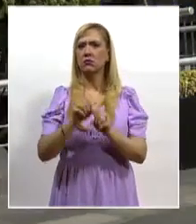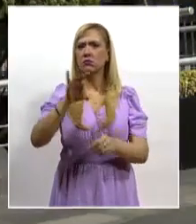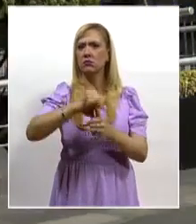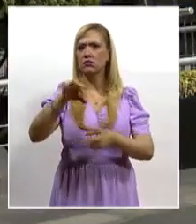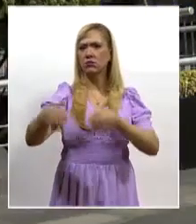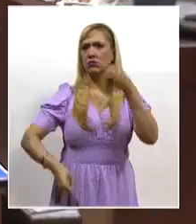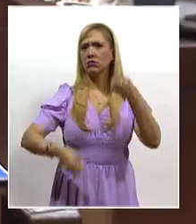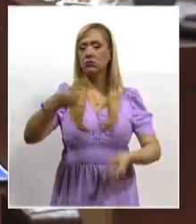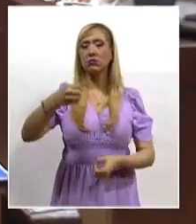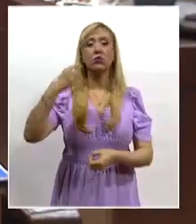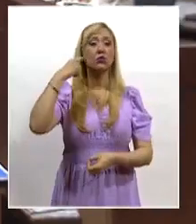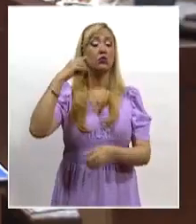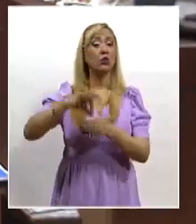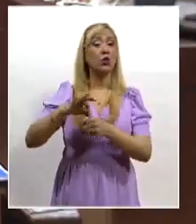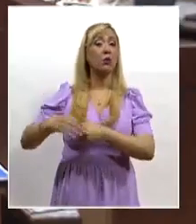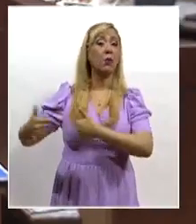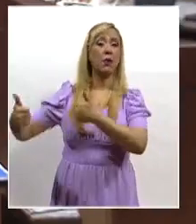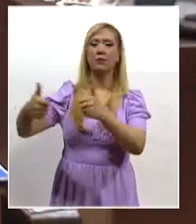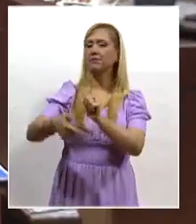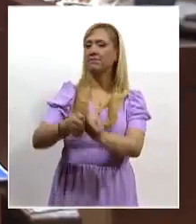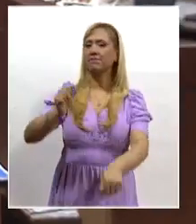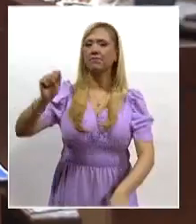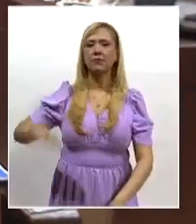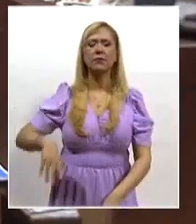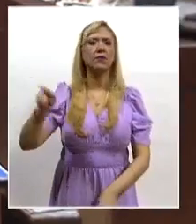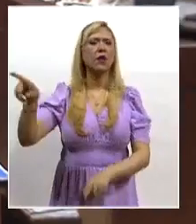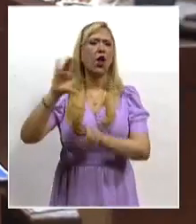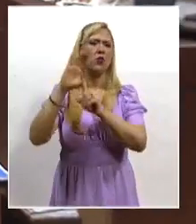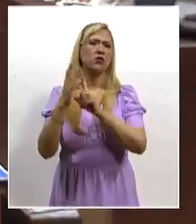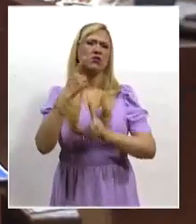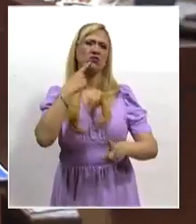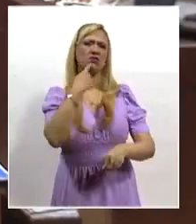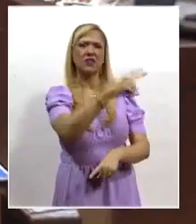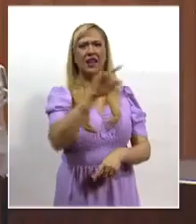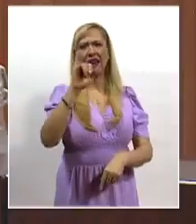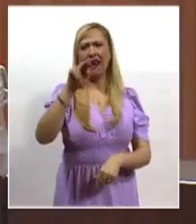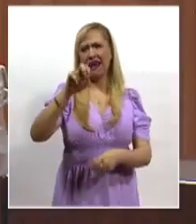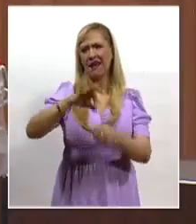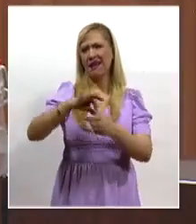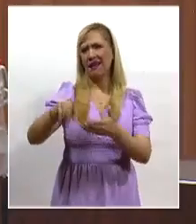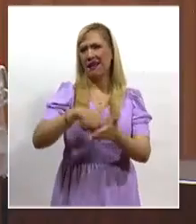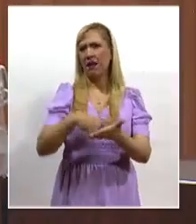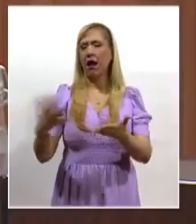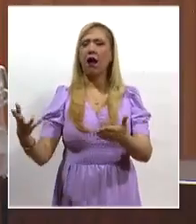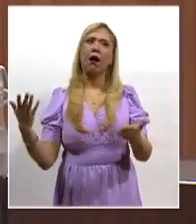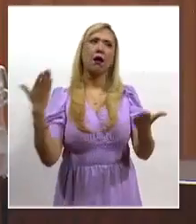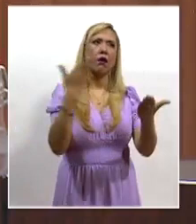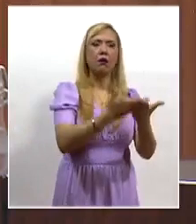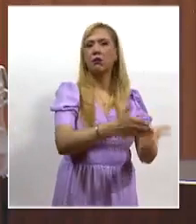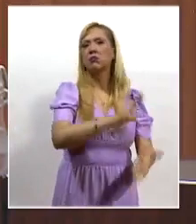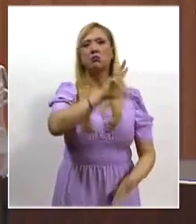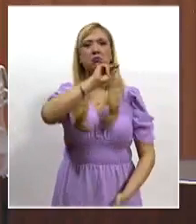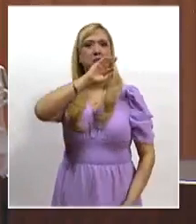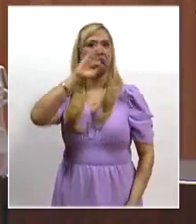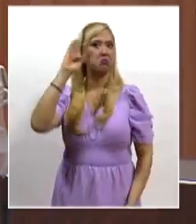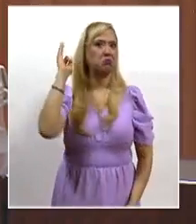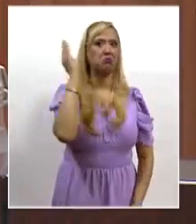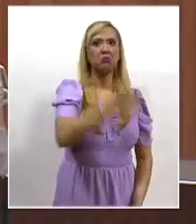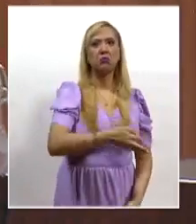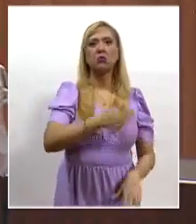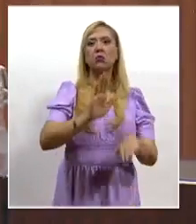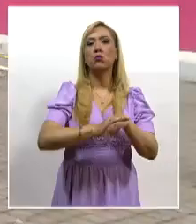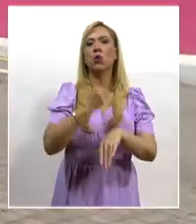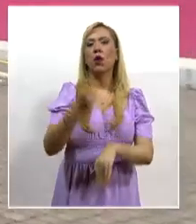revocó por mayoría de votos el acuerdo de la Comisión de Quejas del INE, que rechazó las medidas cautelares solicitadas en contra de los